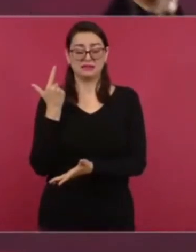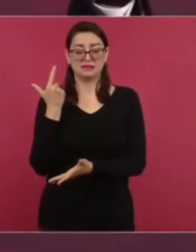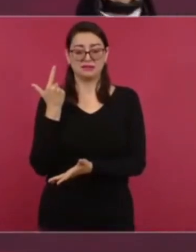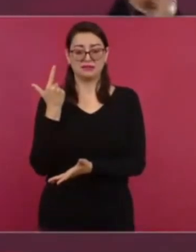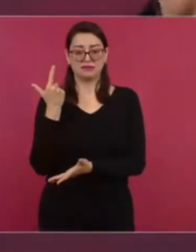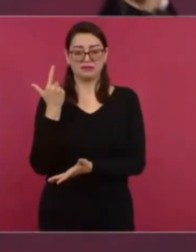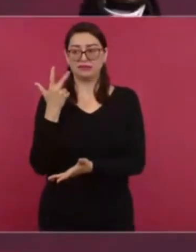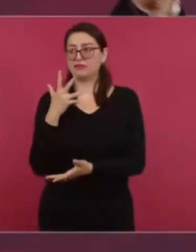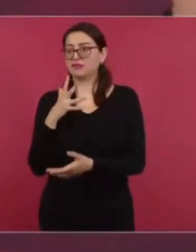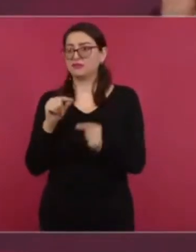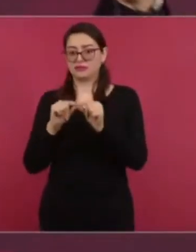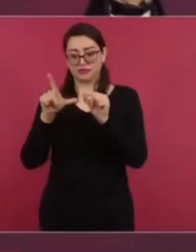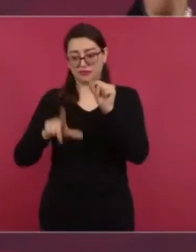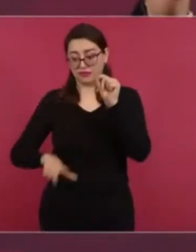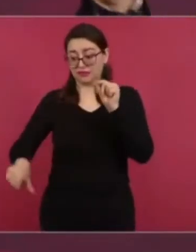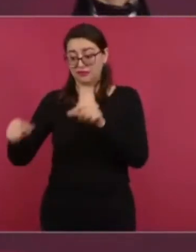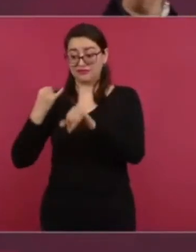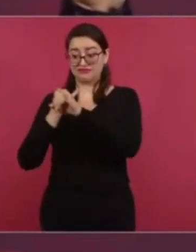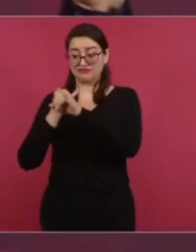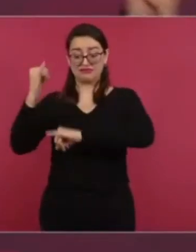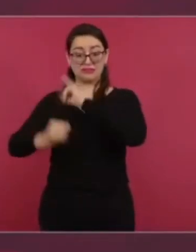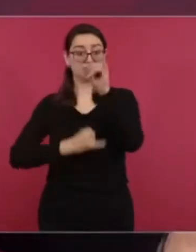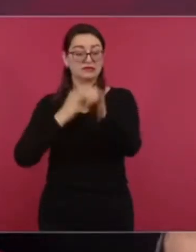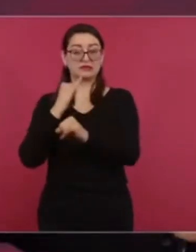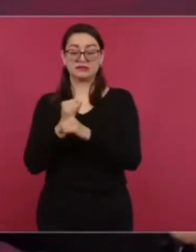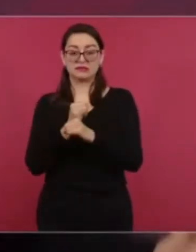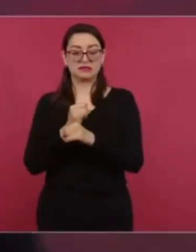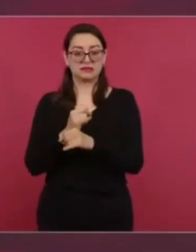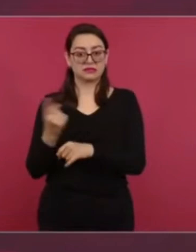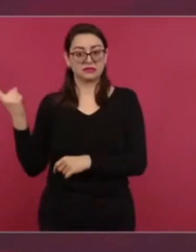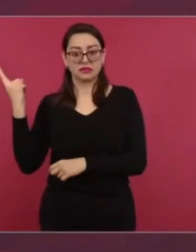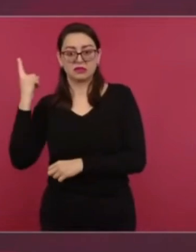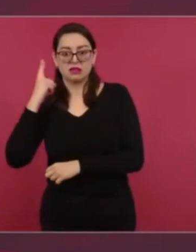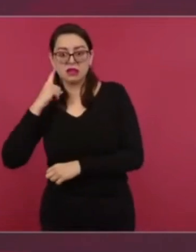conocido nacional e internacionalmente